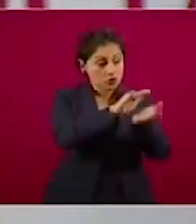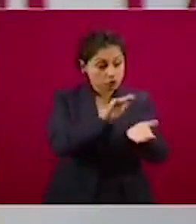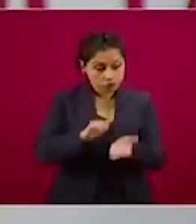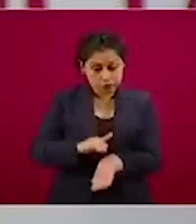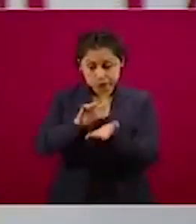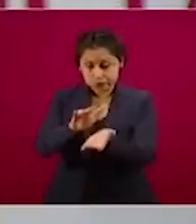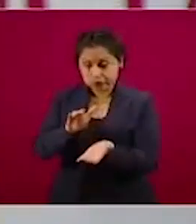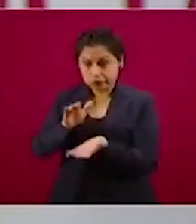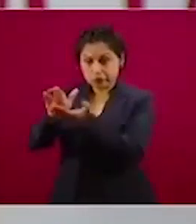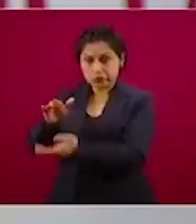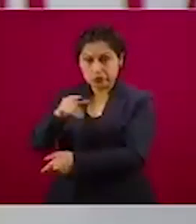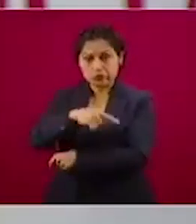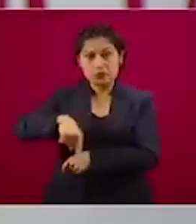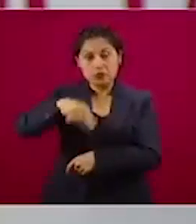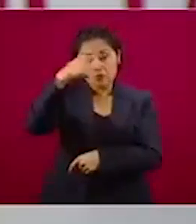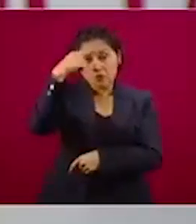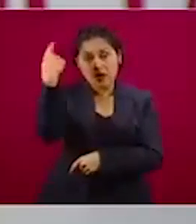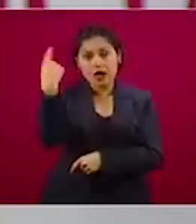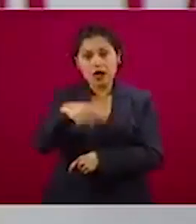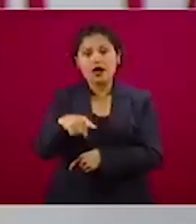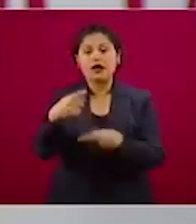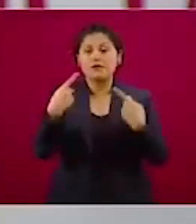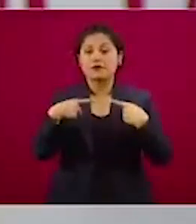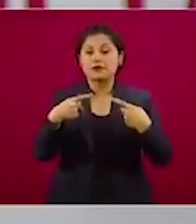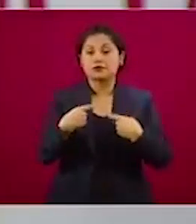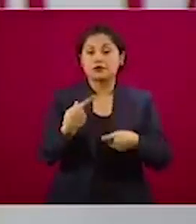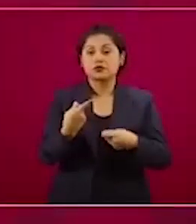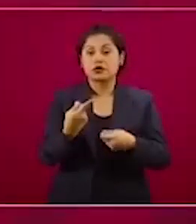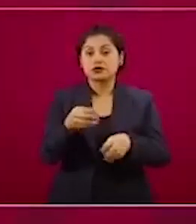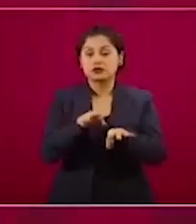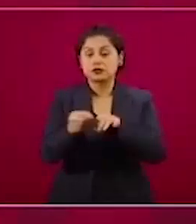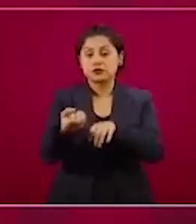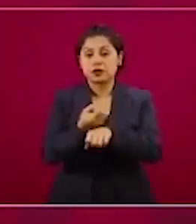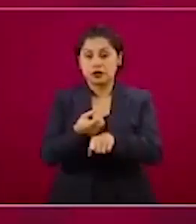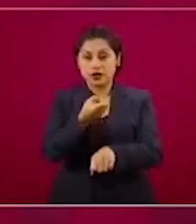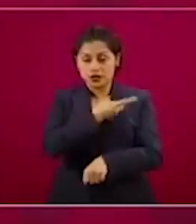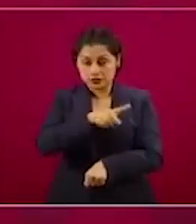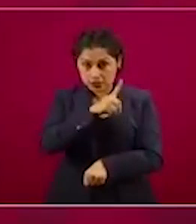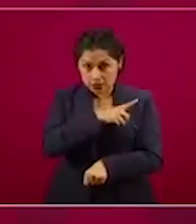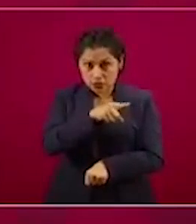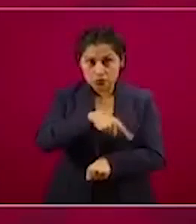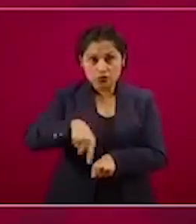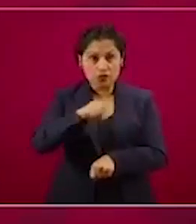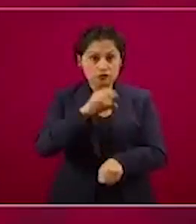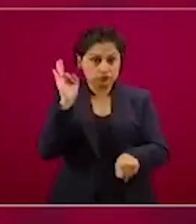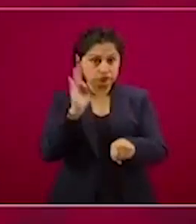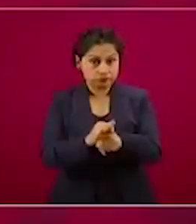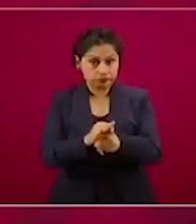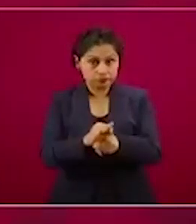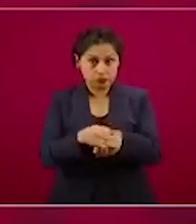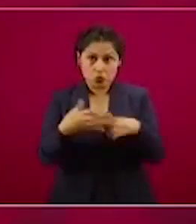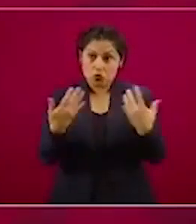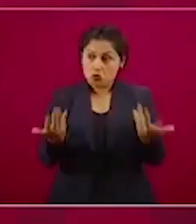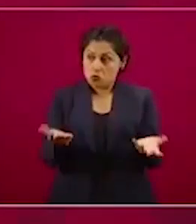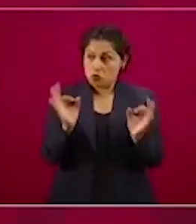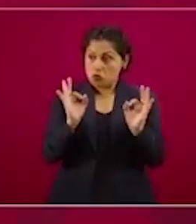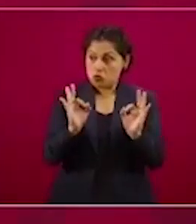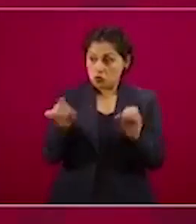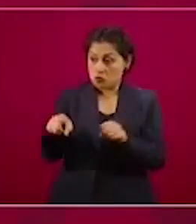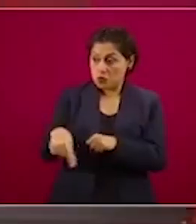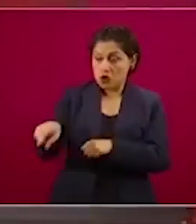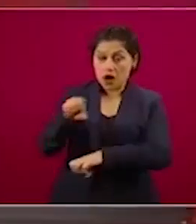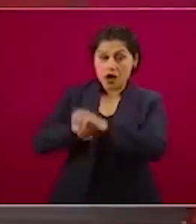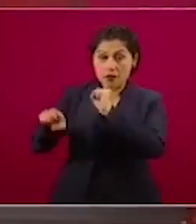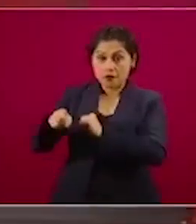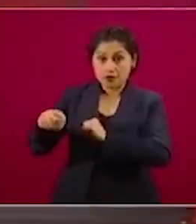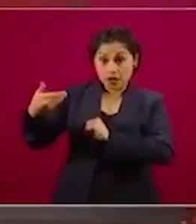Participa en la Fundación Mexicana para la Salud, la Facultad de Medicina de la UNAM, el TEC Salud, BBVA Bancomer, entre